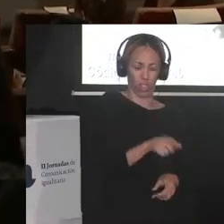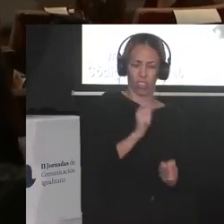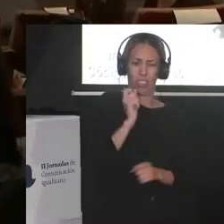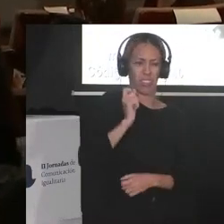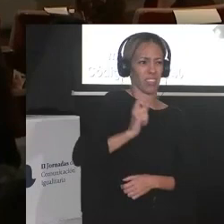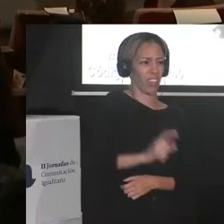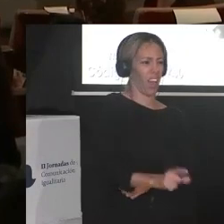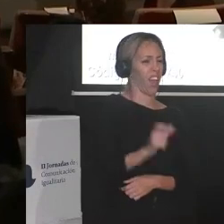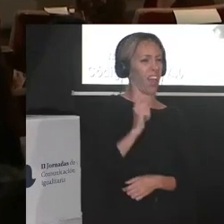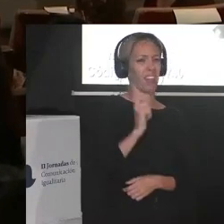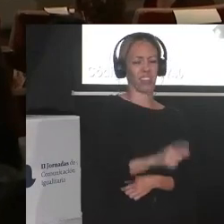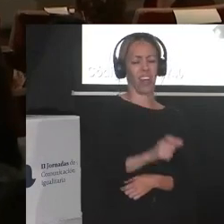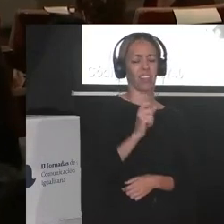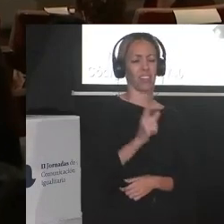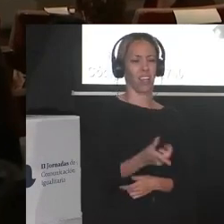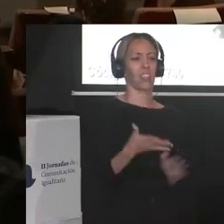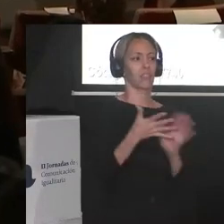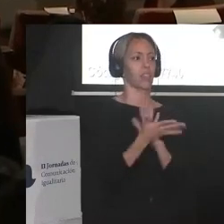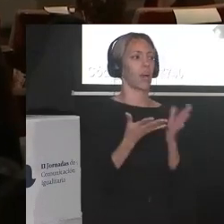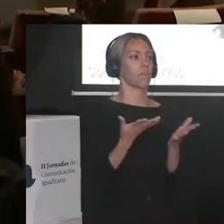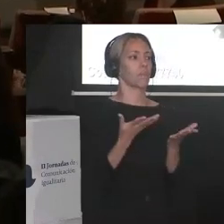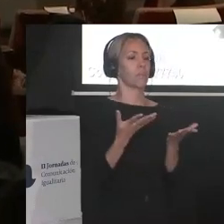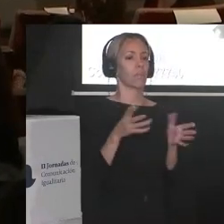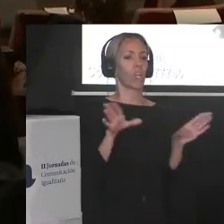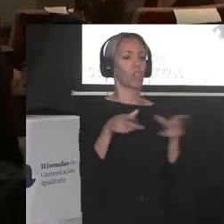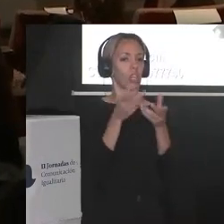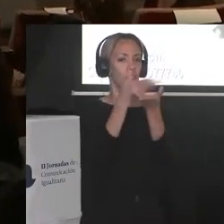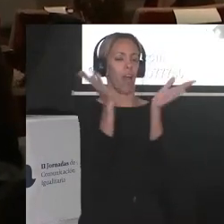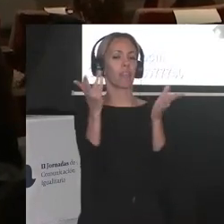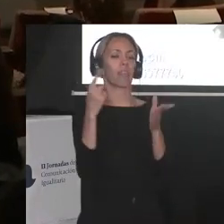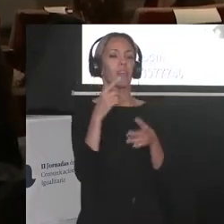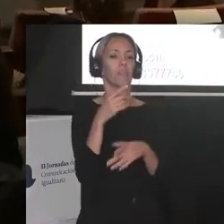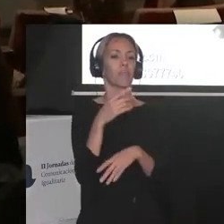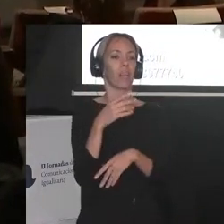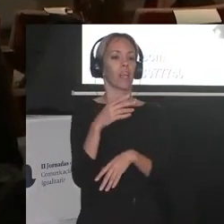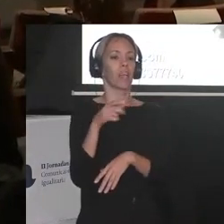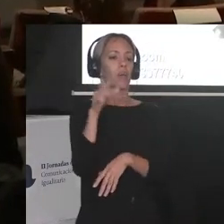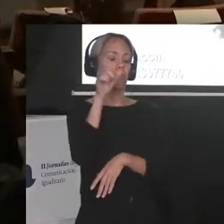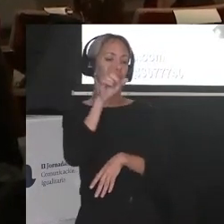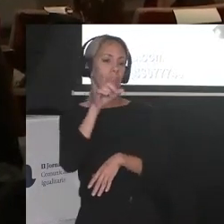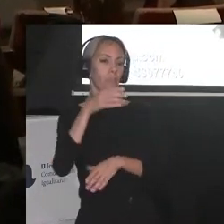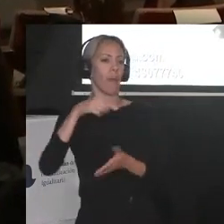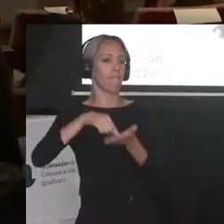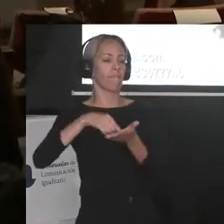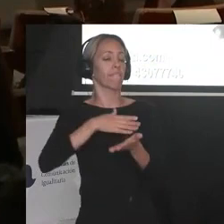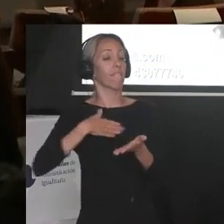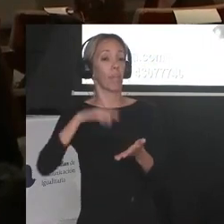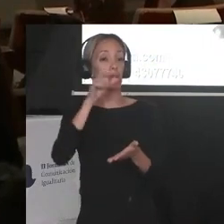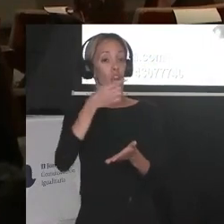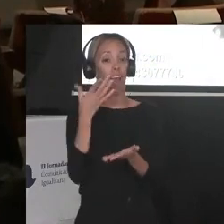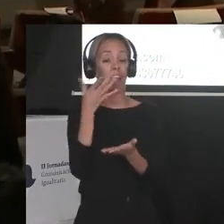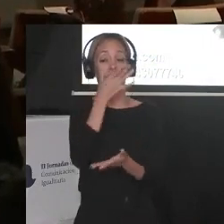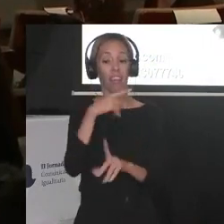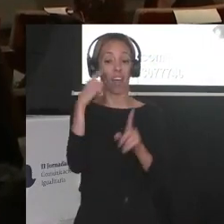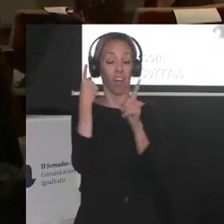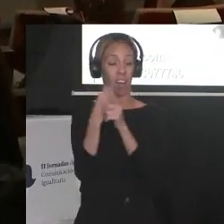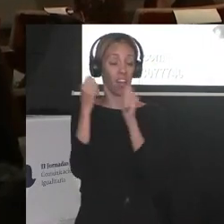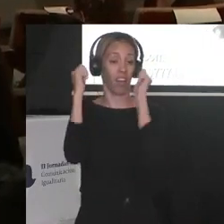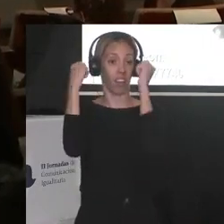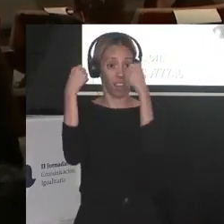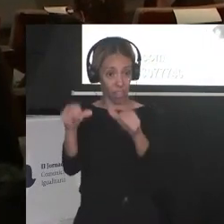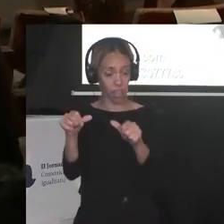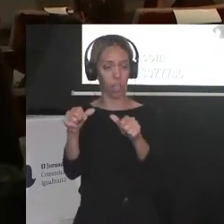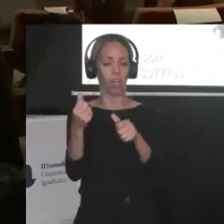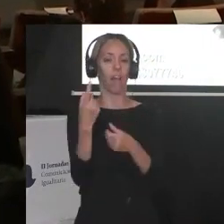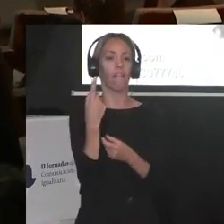un reclamo del periodismo de personas racializadas de falta de búsqueda de fuentes por ejemplo de fuentes